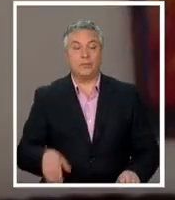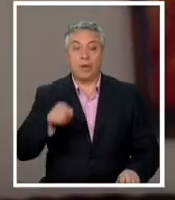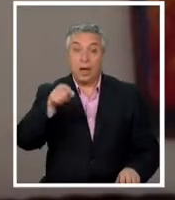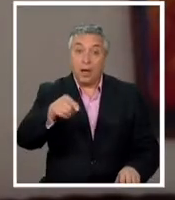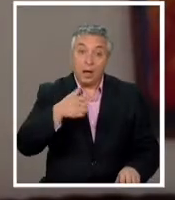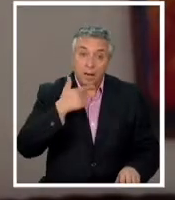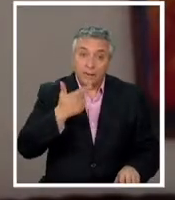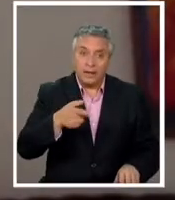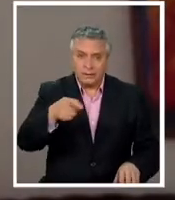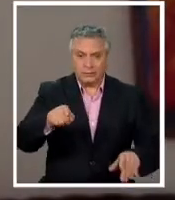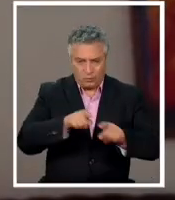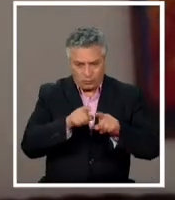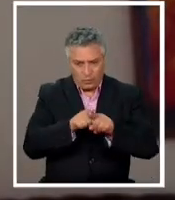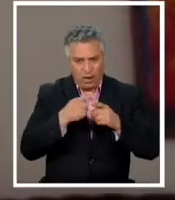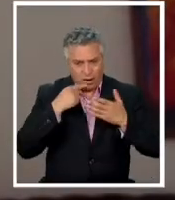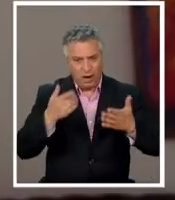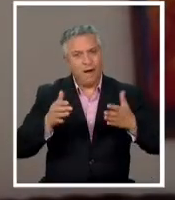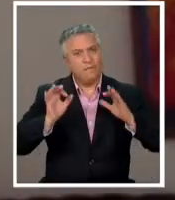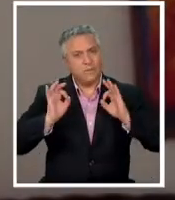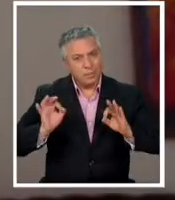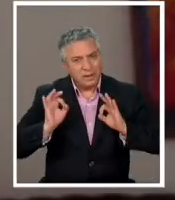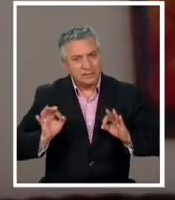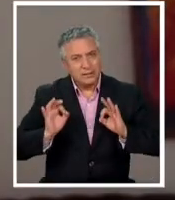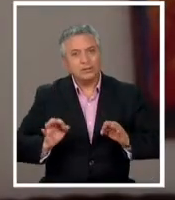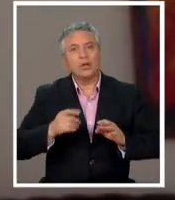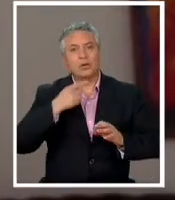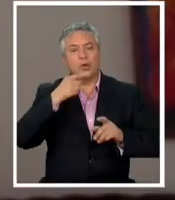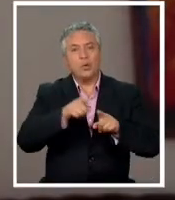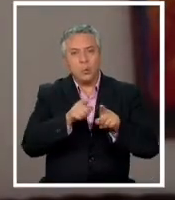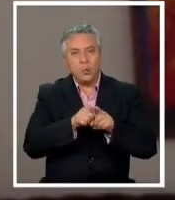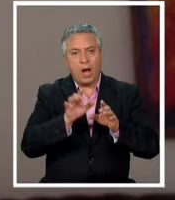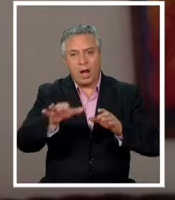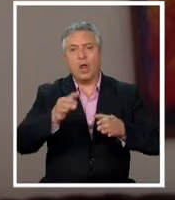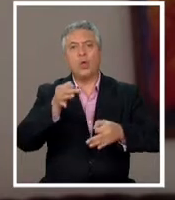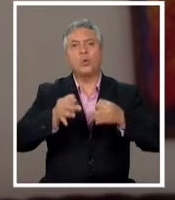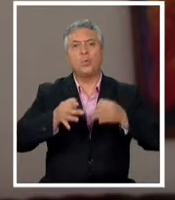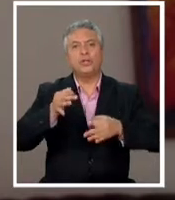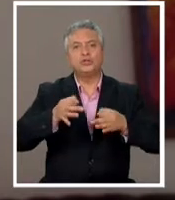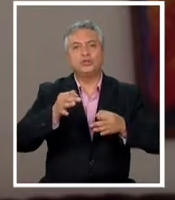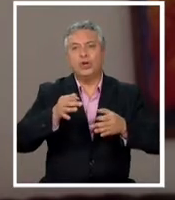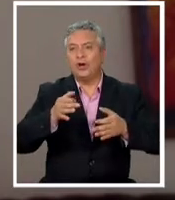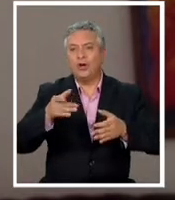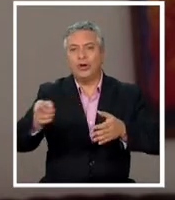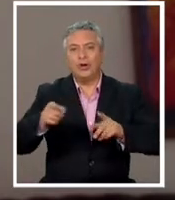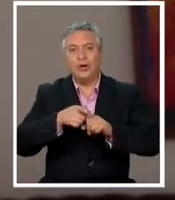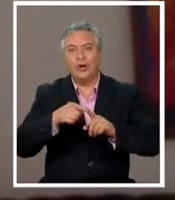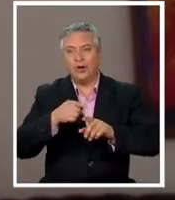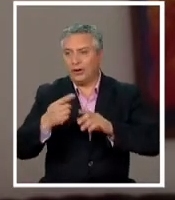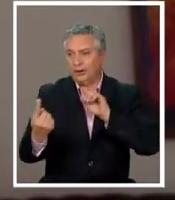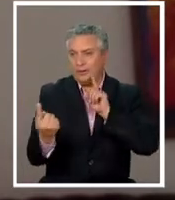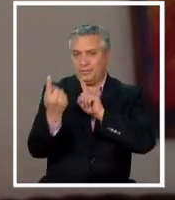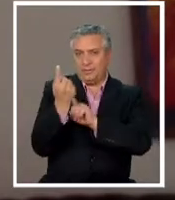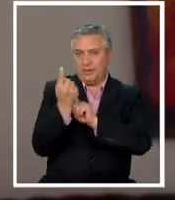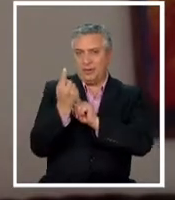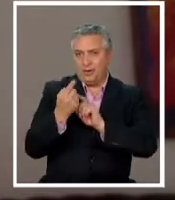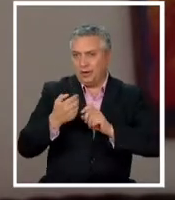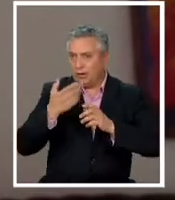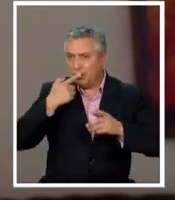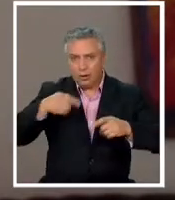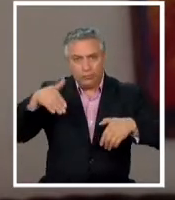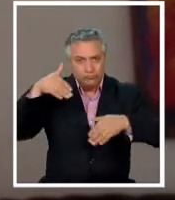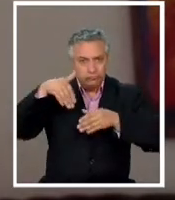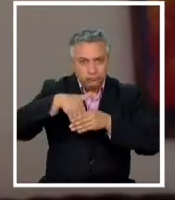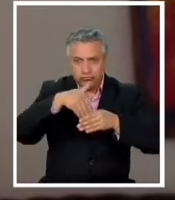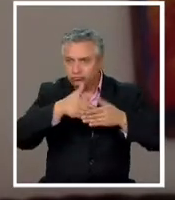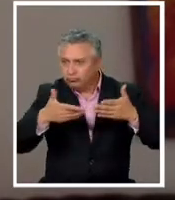audiencia de formalización en una audiencia eventualmente de preparación de juicio oral o en un juicio oral yo creo que esas son las instancias que